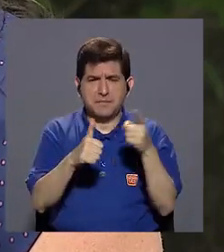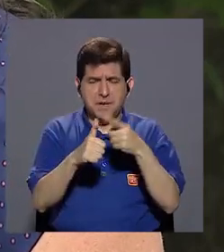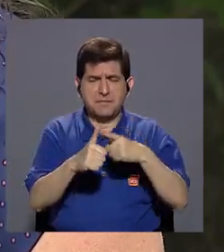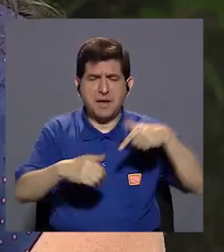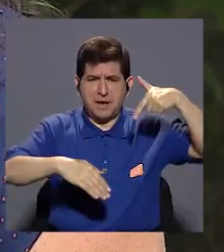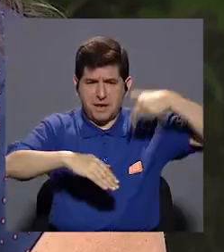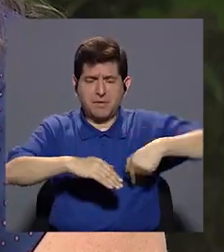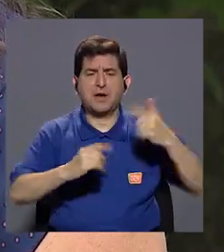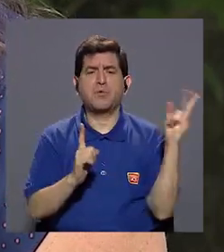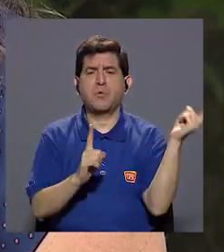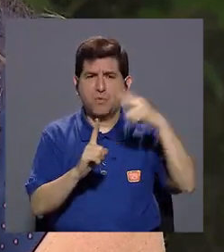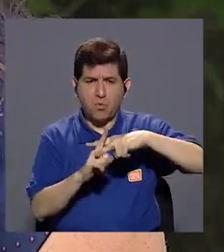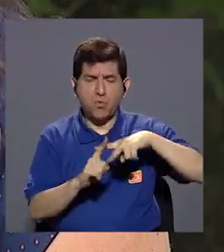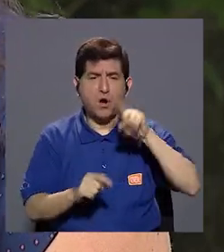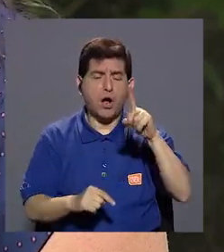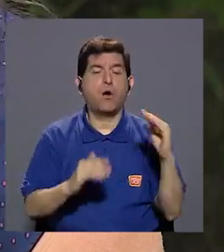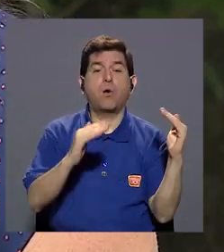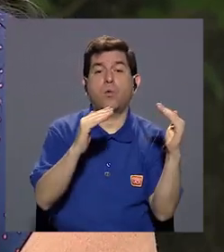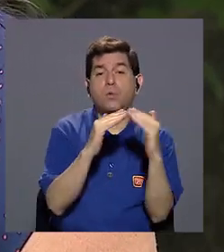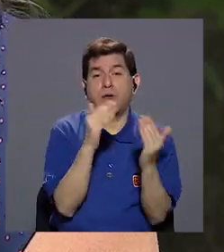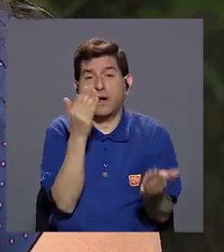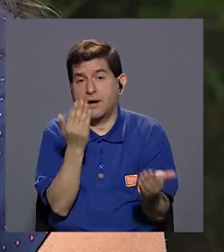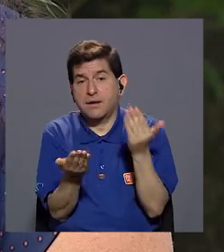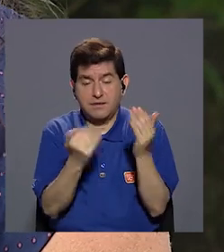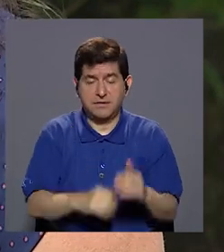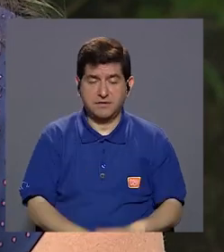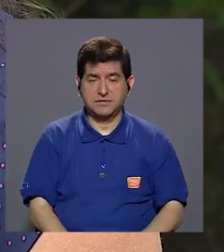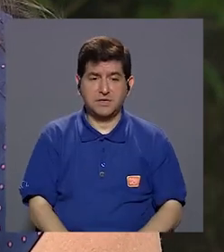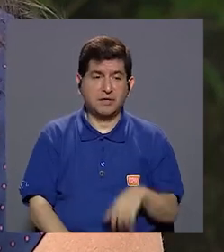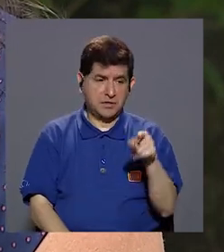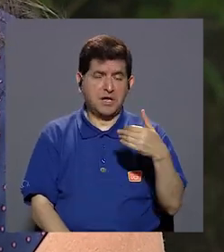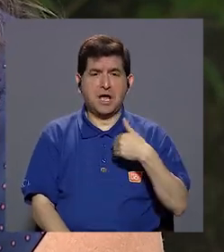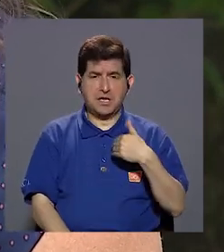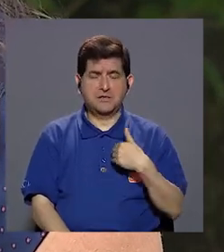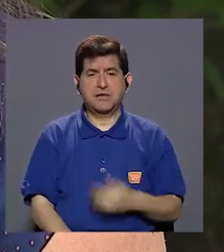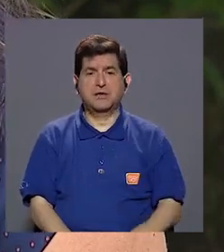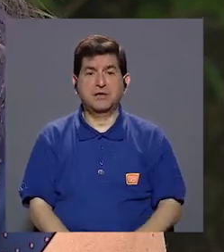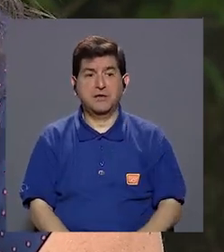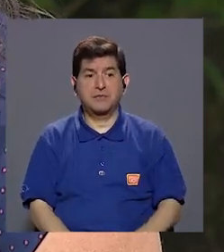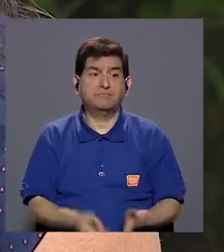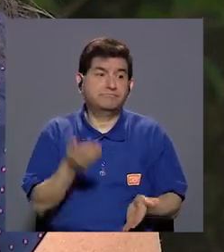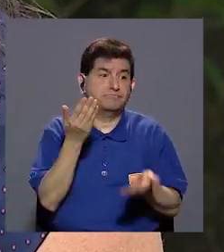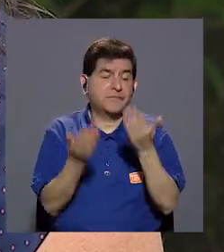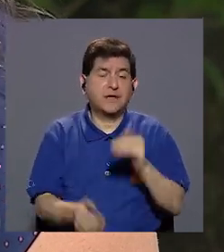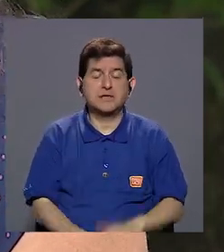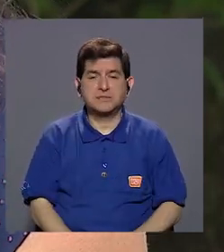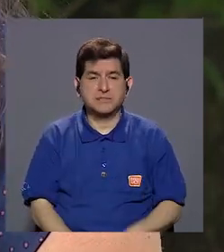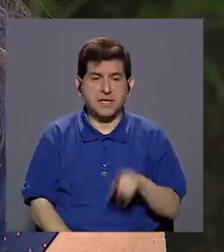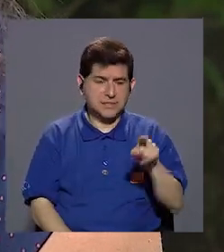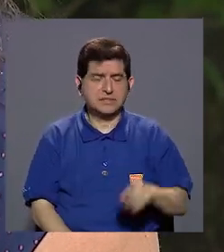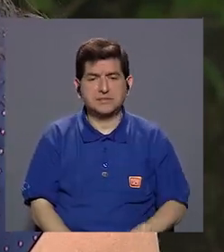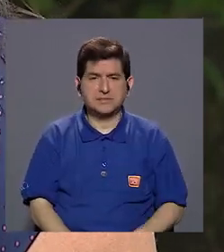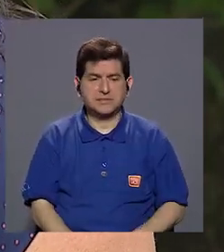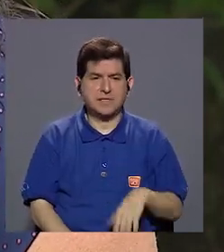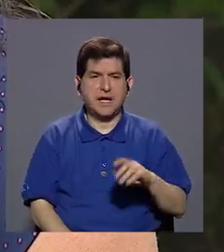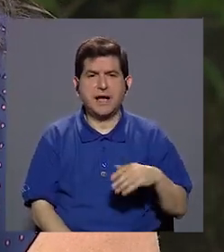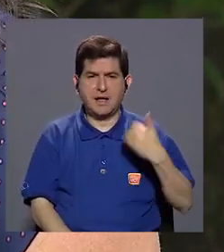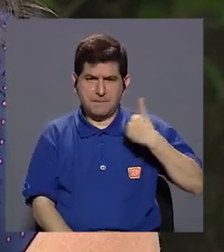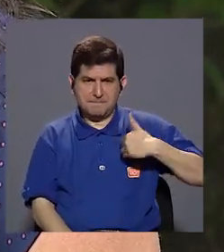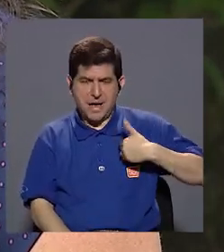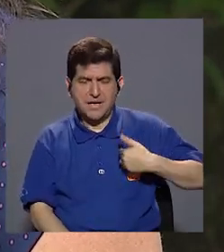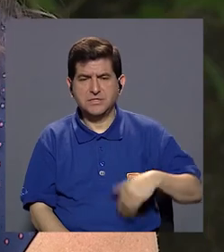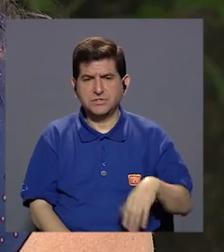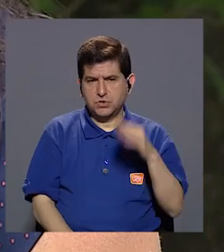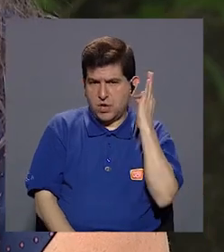primer vacuna. O si es de una casa donde, ¿verdad? Tenían dos macho y hembra y los cruzaron